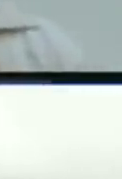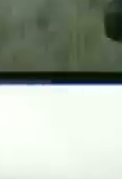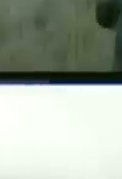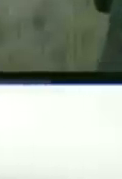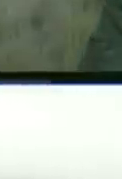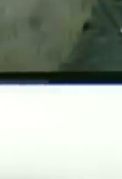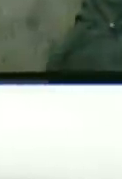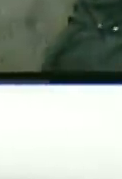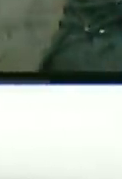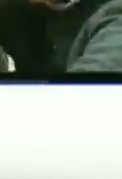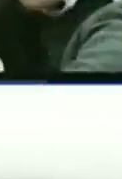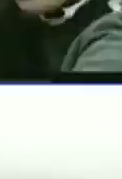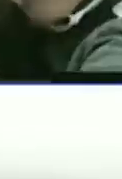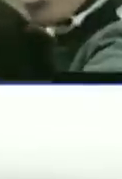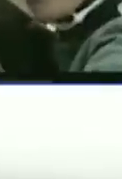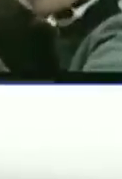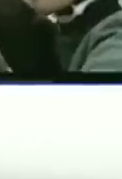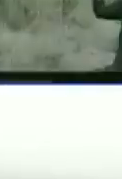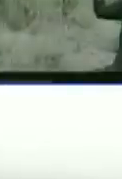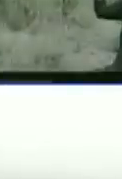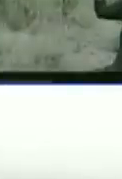reglas es un juego bastante